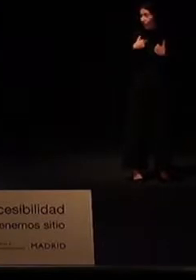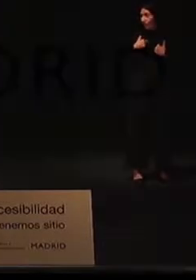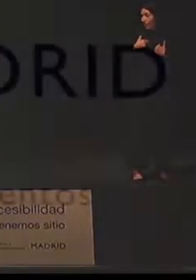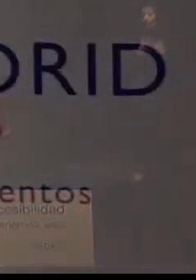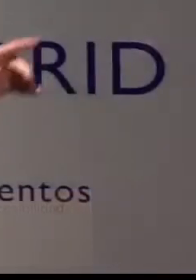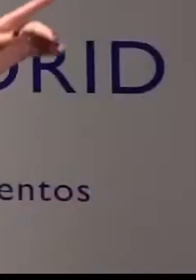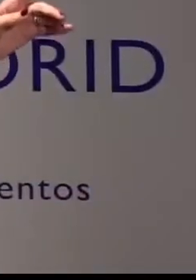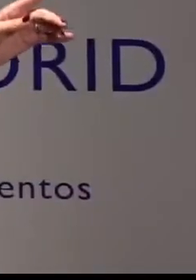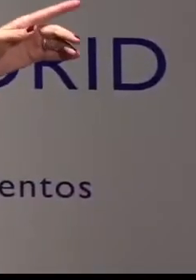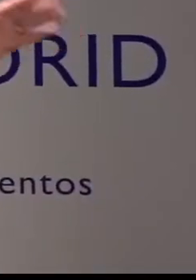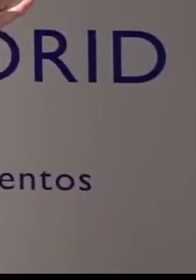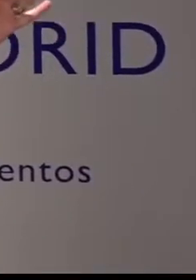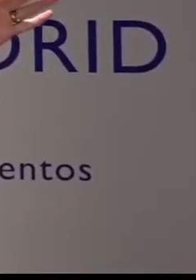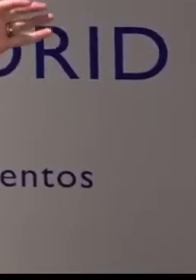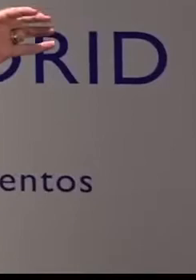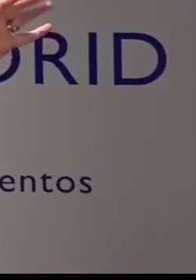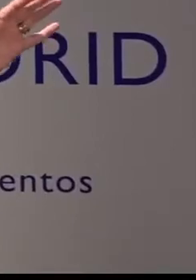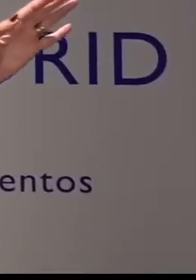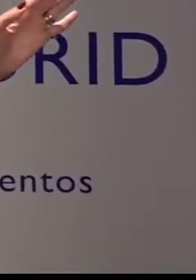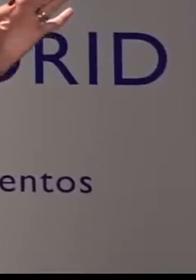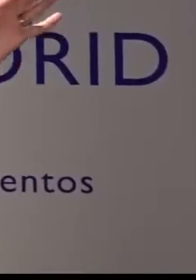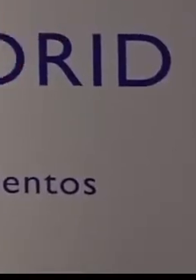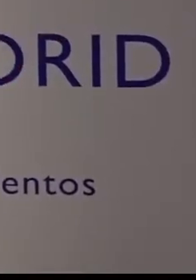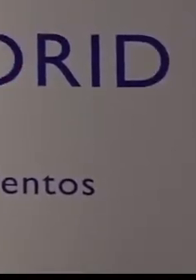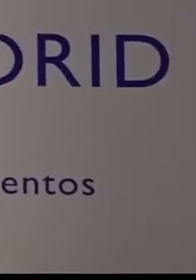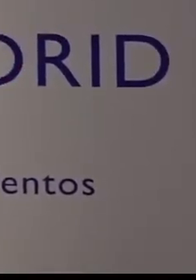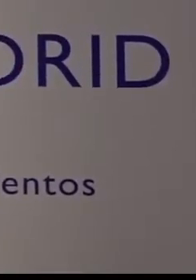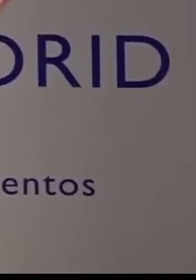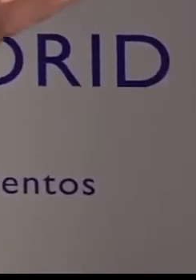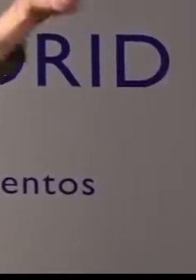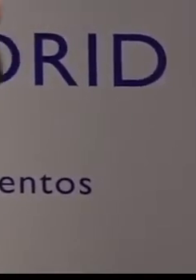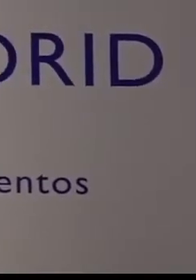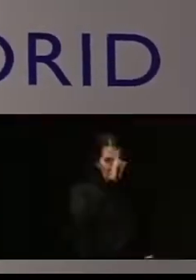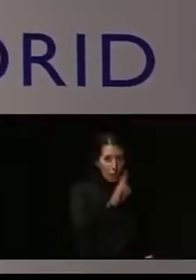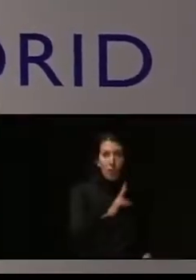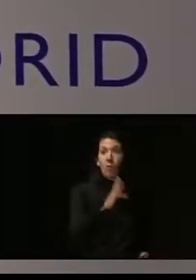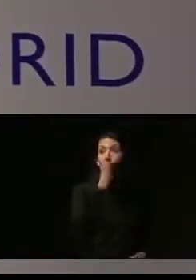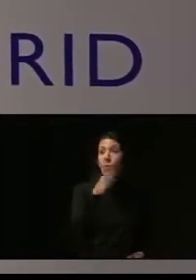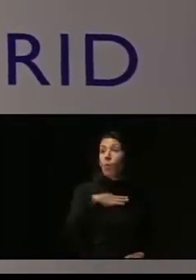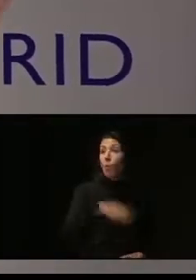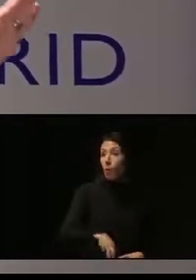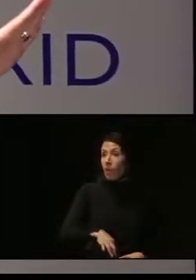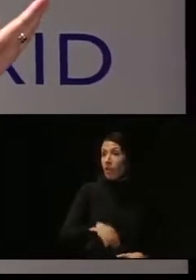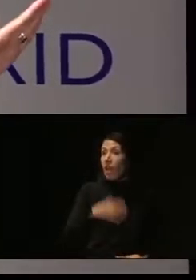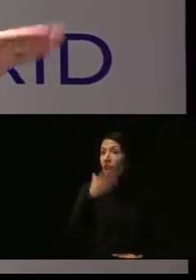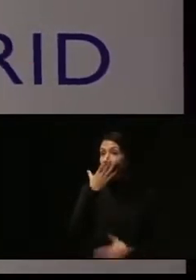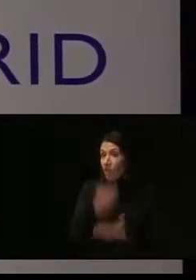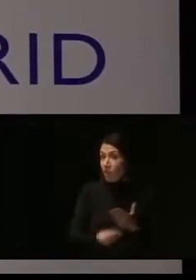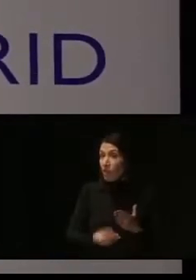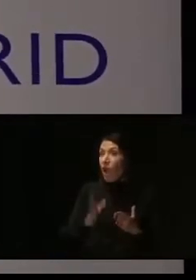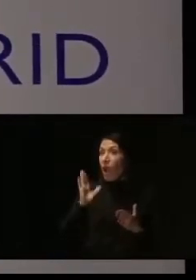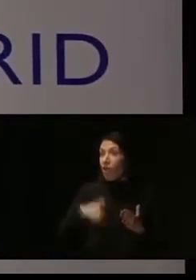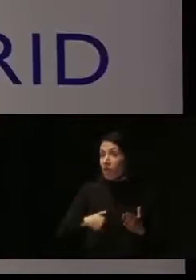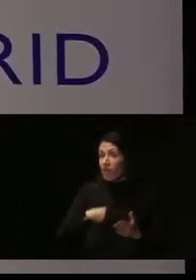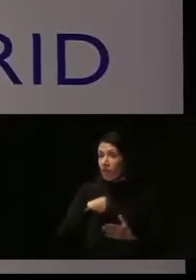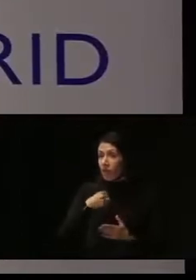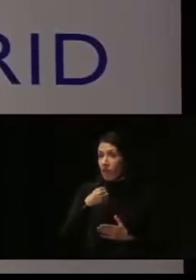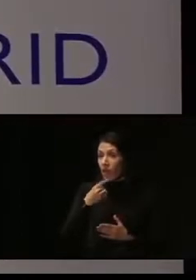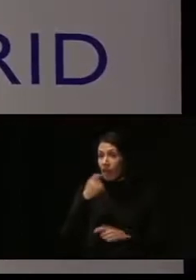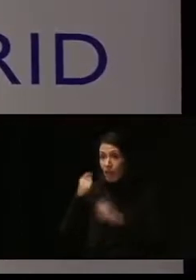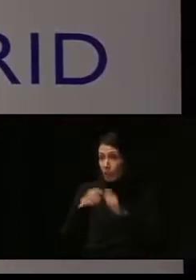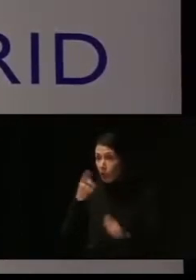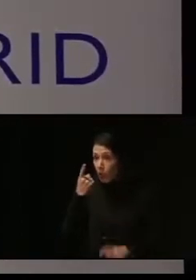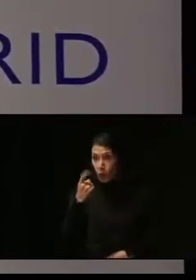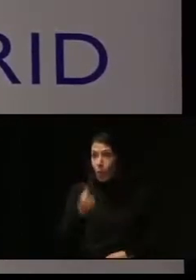No lo he puesto porque era incapaz ya con el mando. No se preocupe porque igual fallo y hubo más reportajes. Pero dos